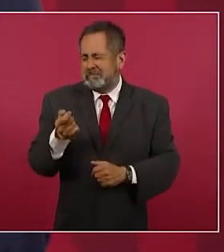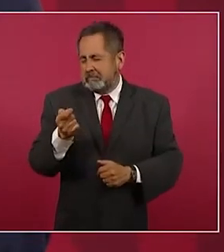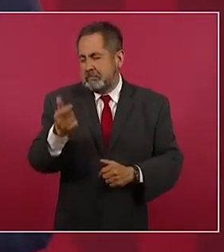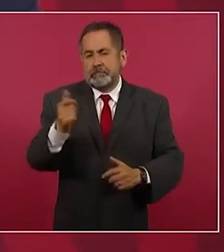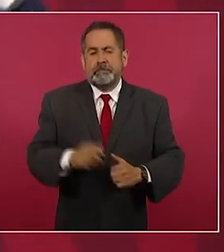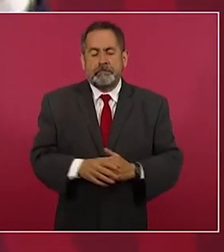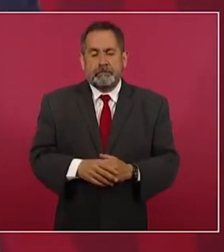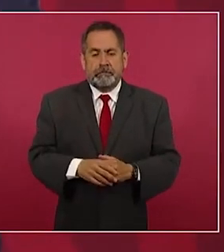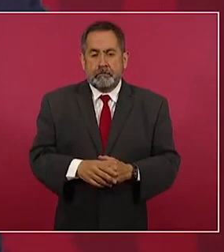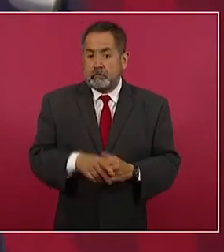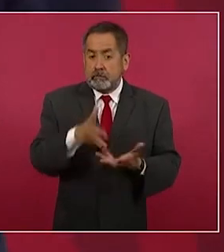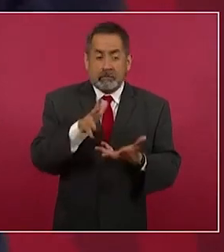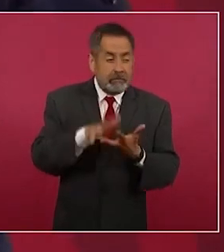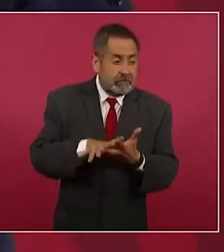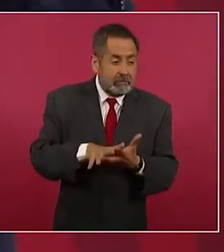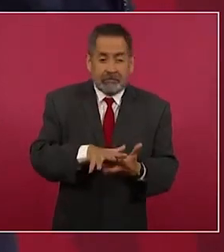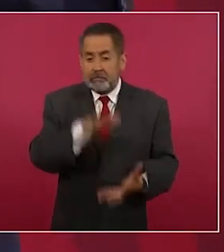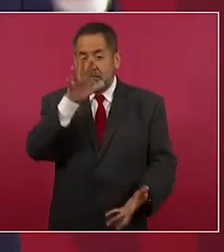La mayoría